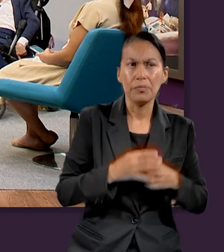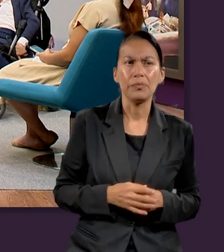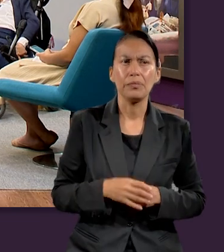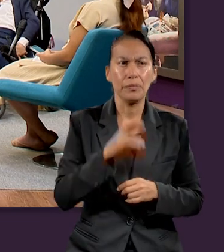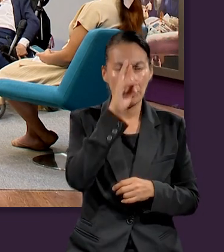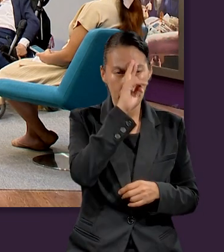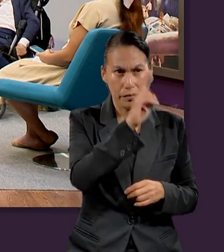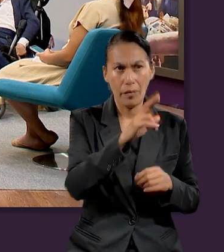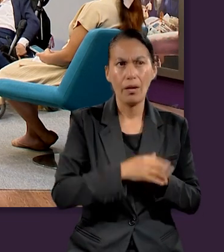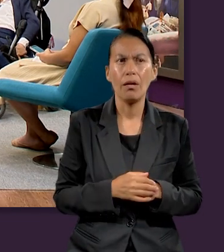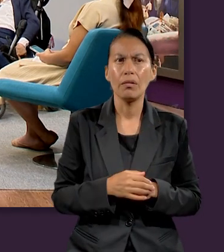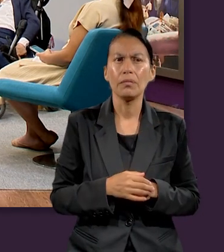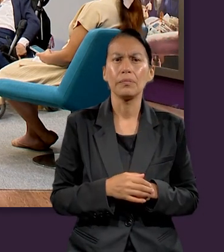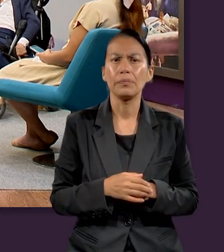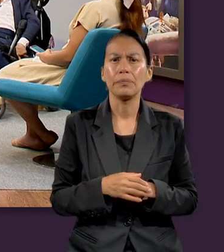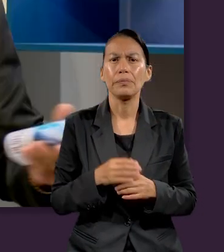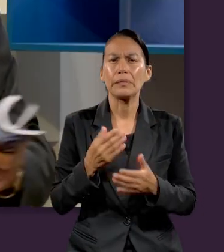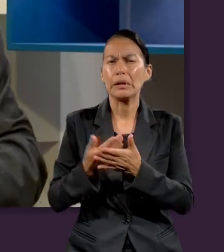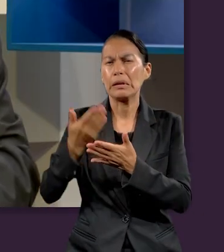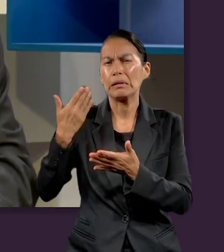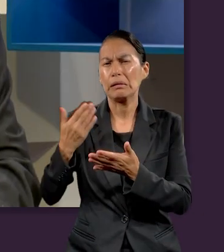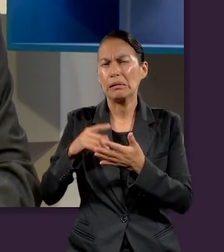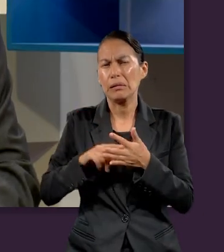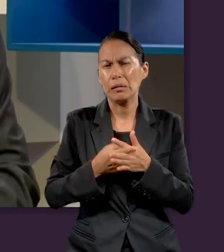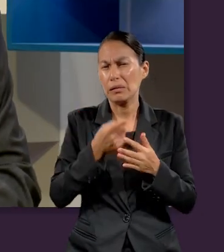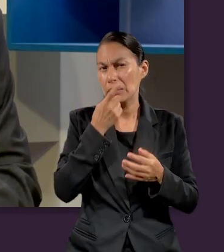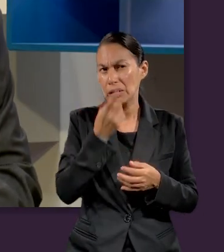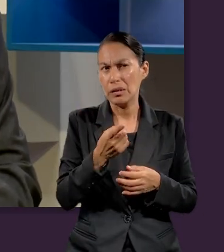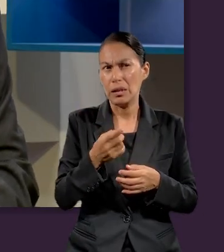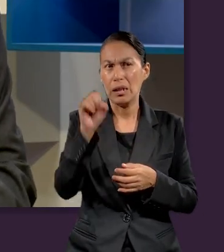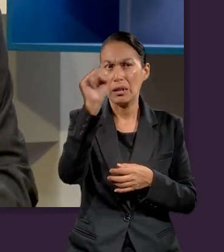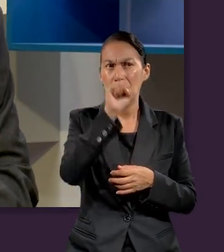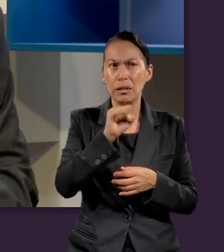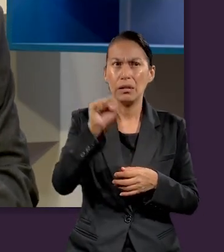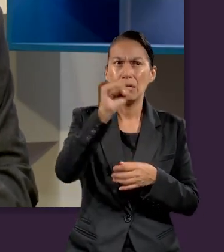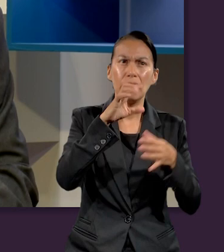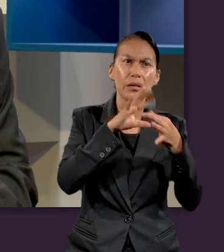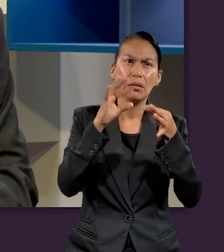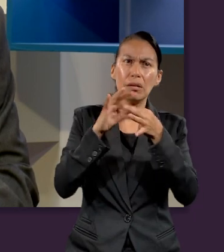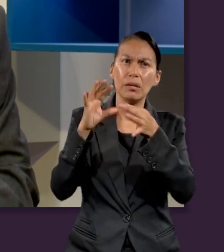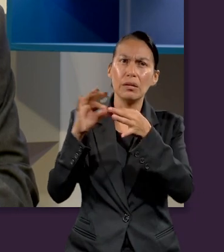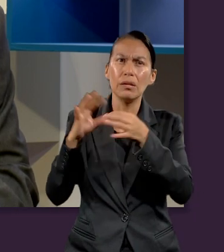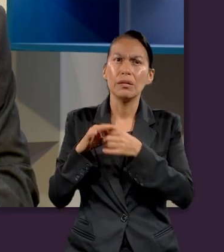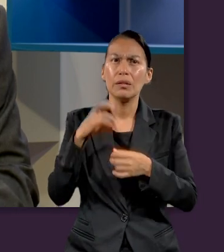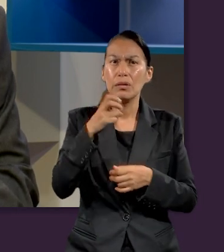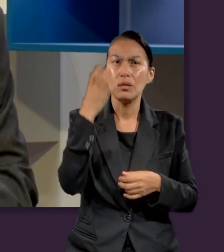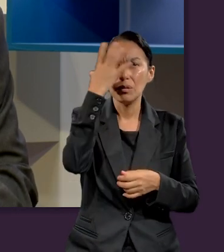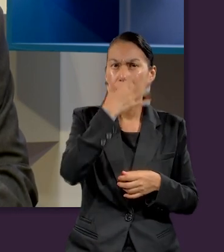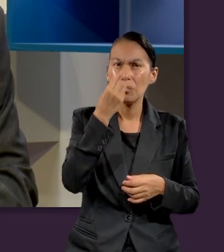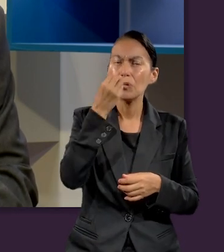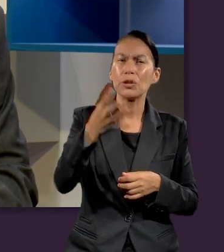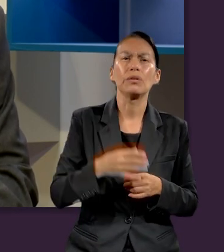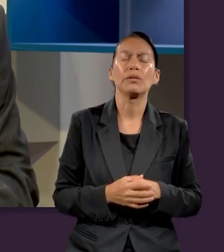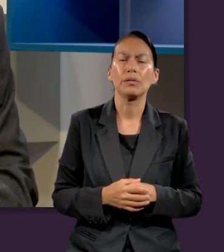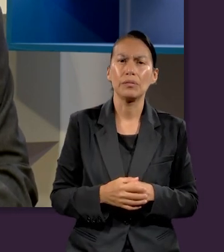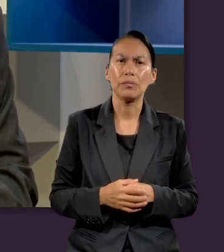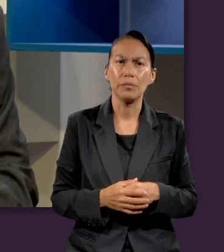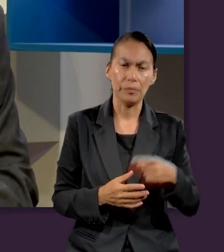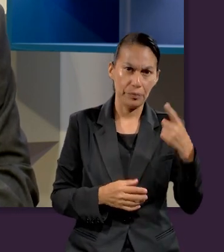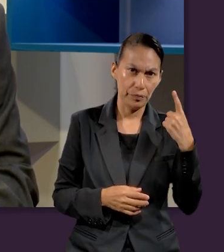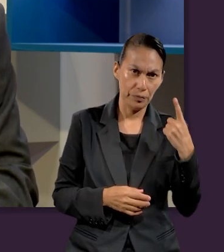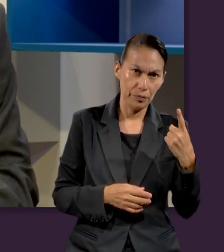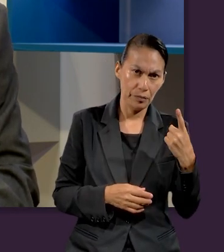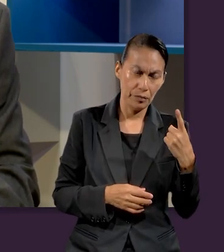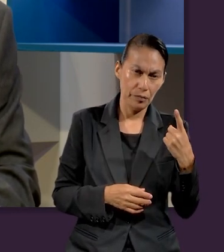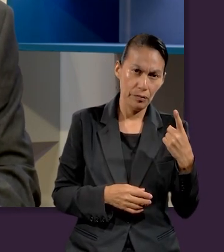Y como les decía, y como estamos platicando desde el principio, pues hablar del sábado, hay tantas cosas tan lindas, y